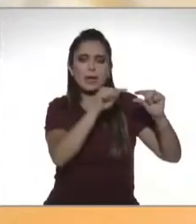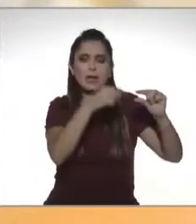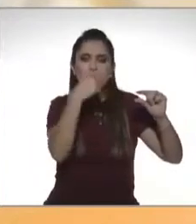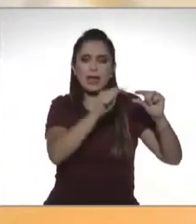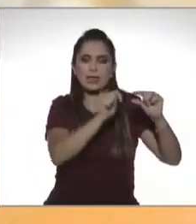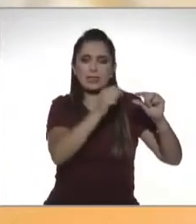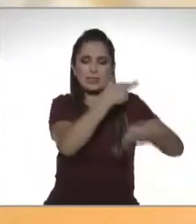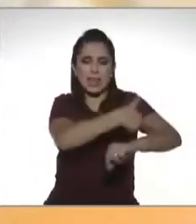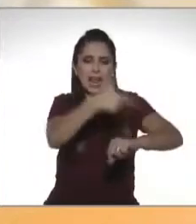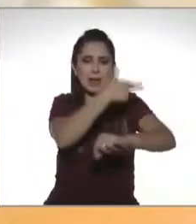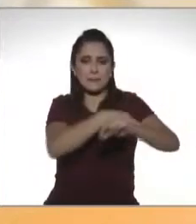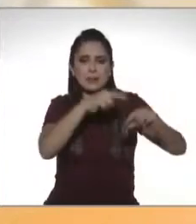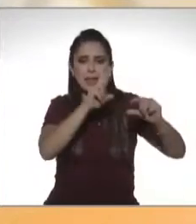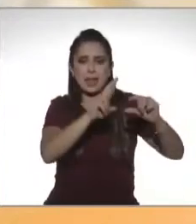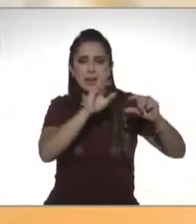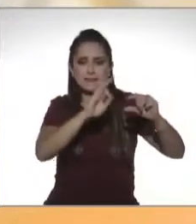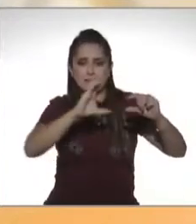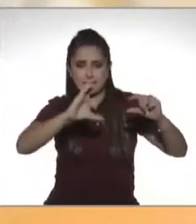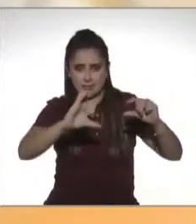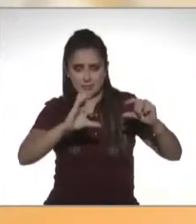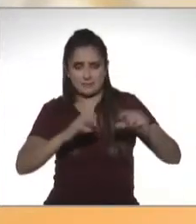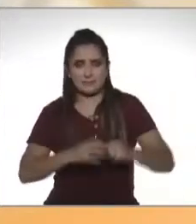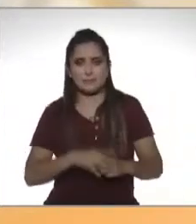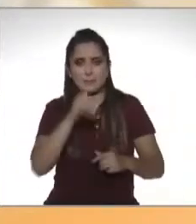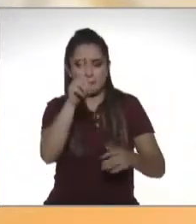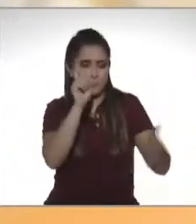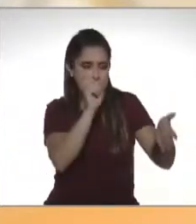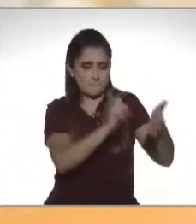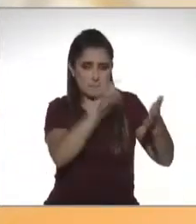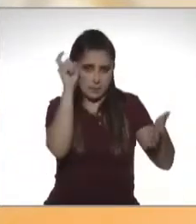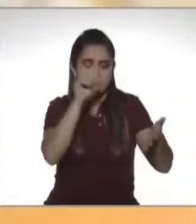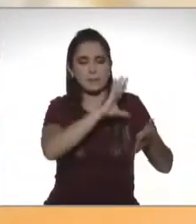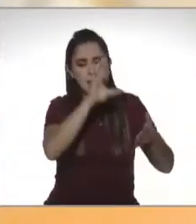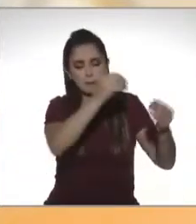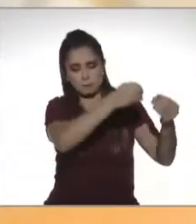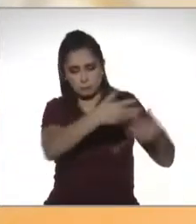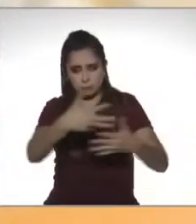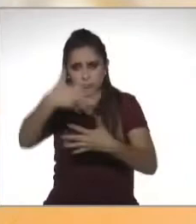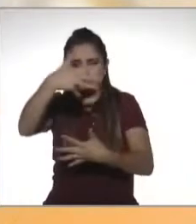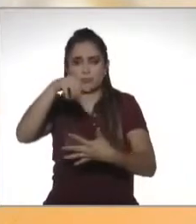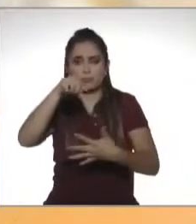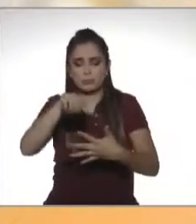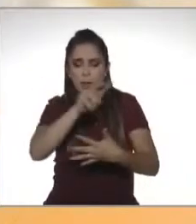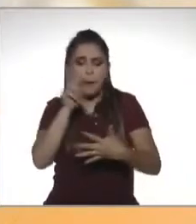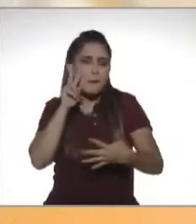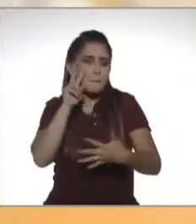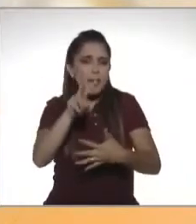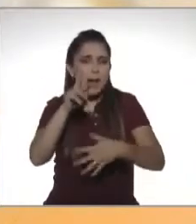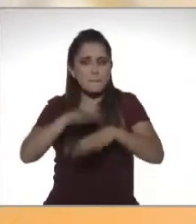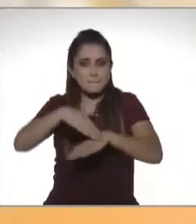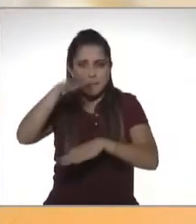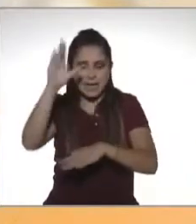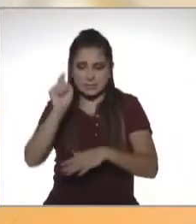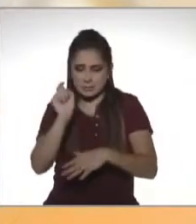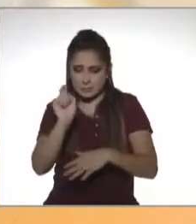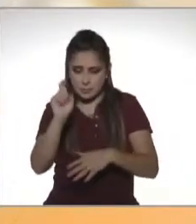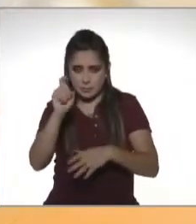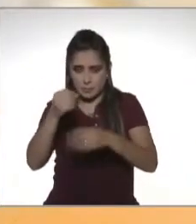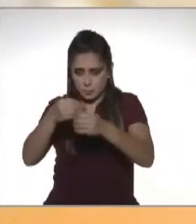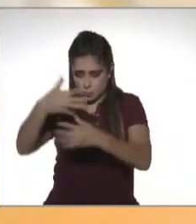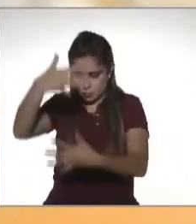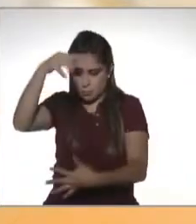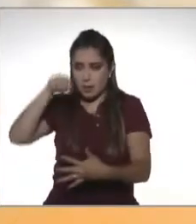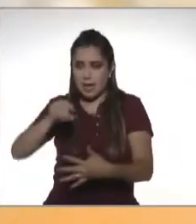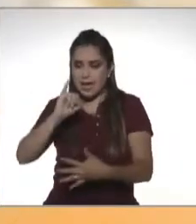Trámites del RFC. Da clic también donde leas Ver más y después en